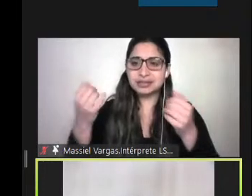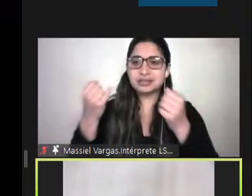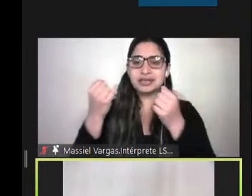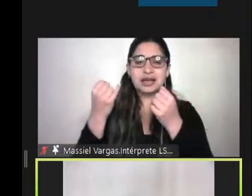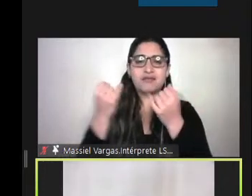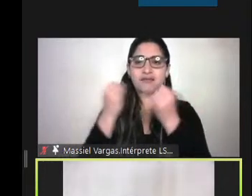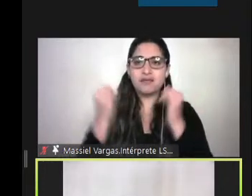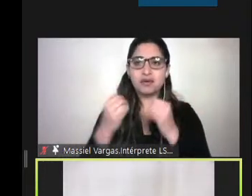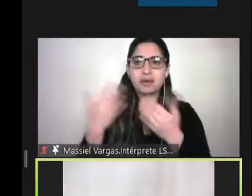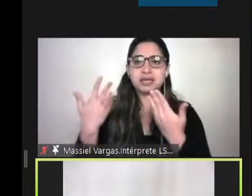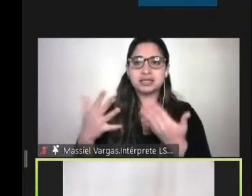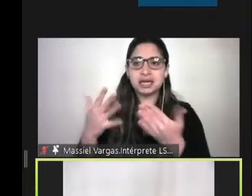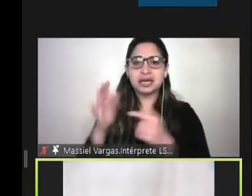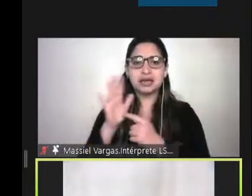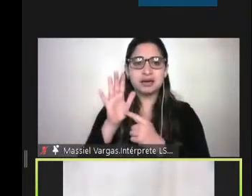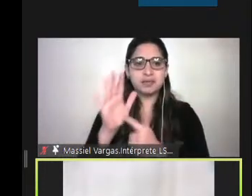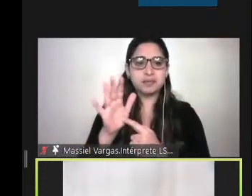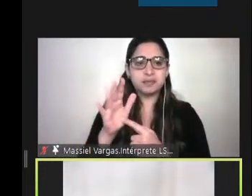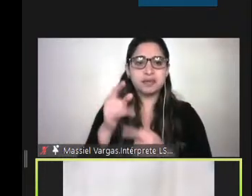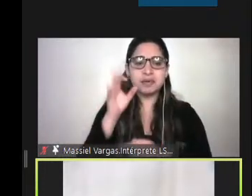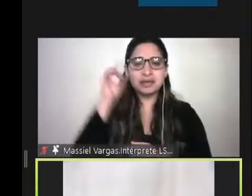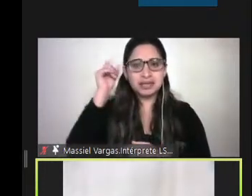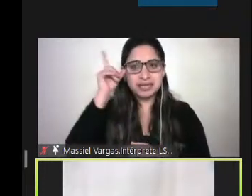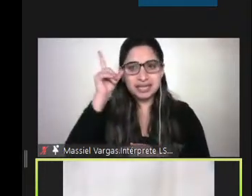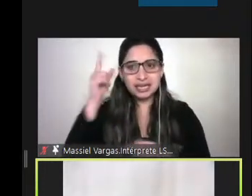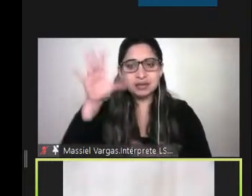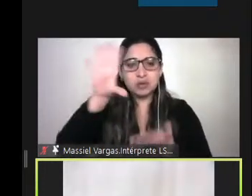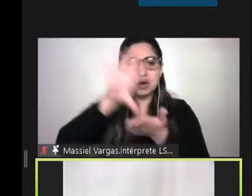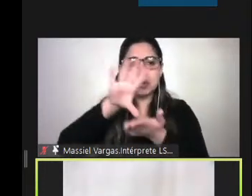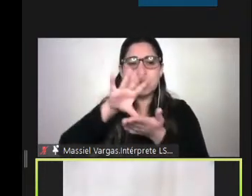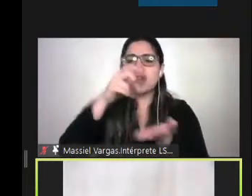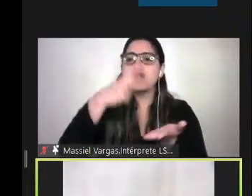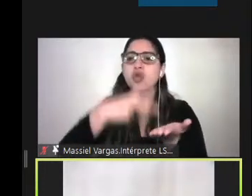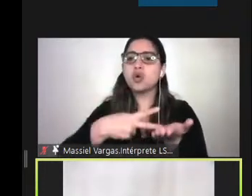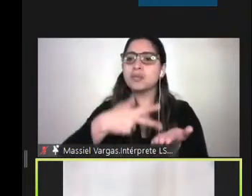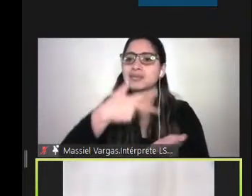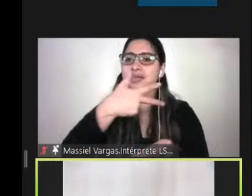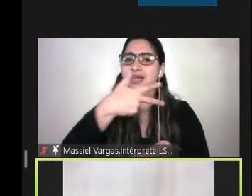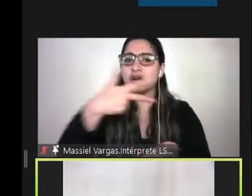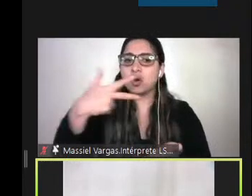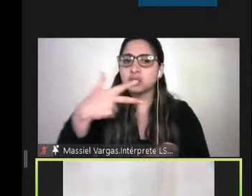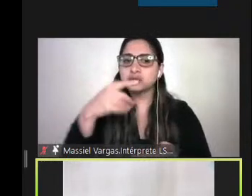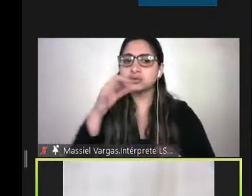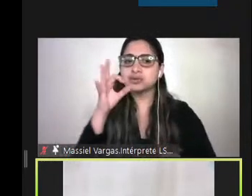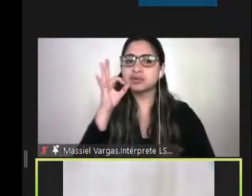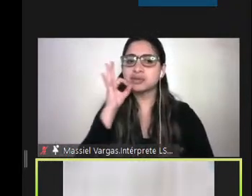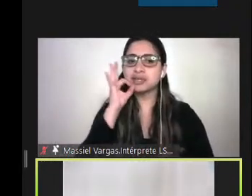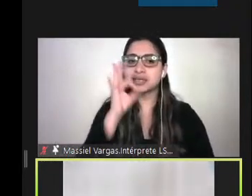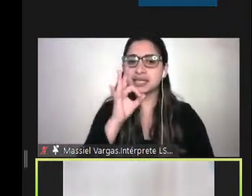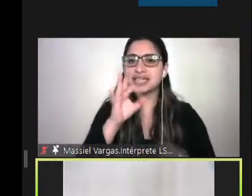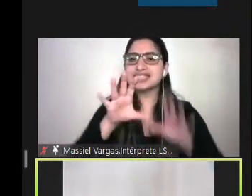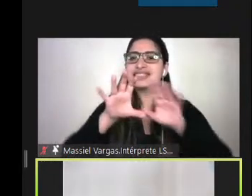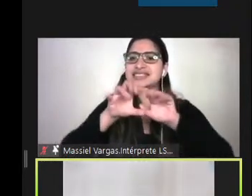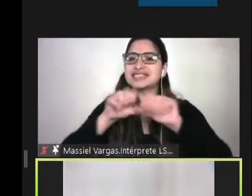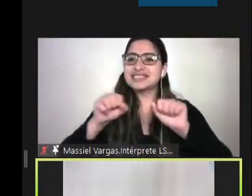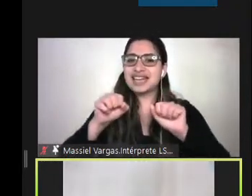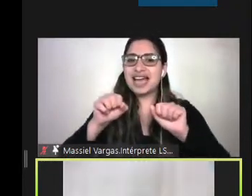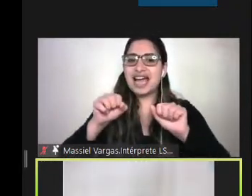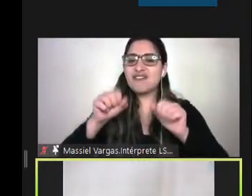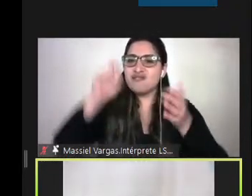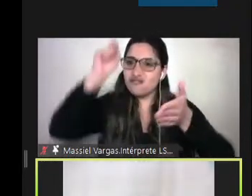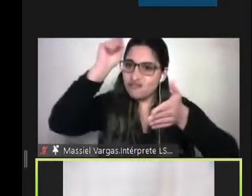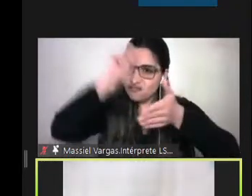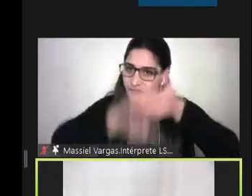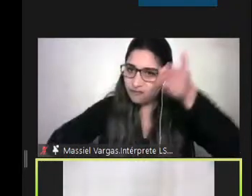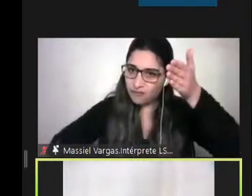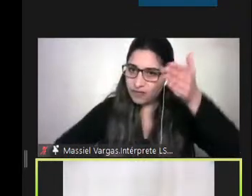presentaron vamos a tener que entender que nuestro país el 2008 adscribe es decir se compromete firma y